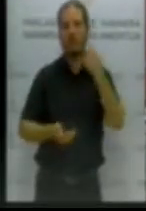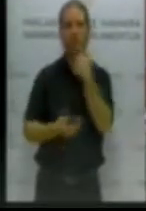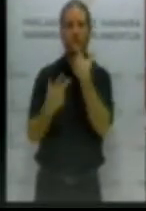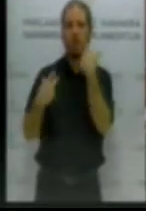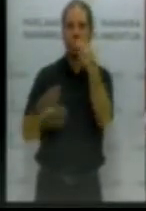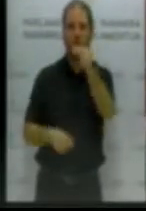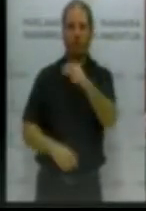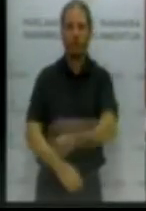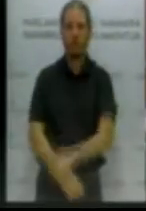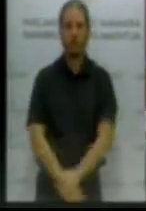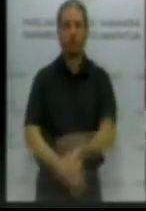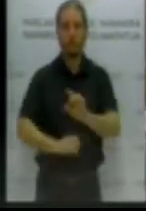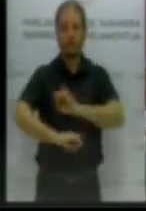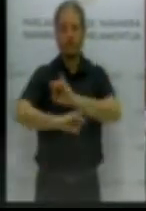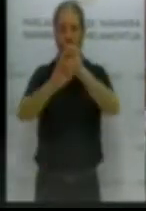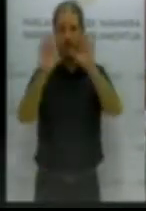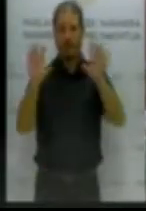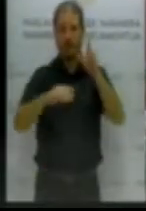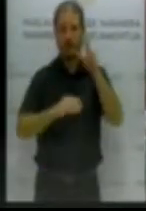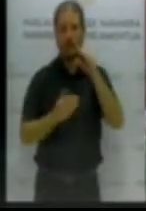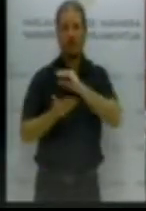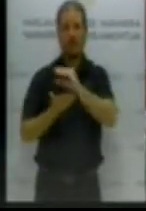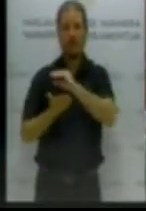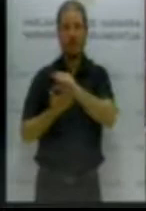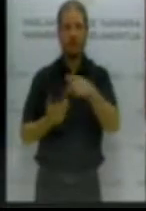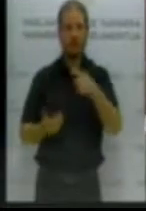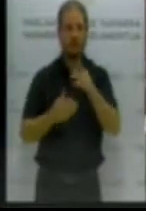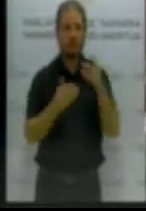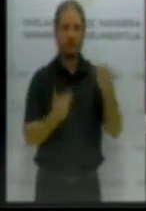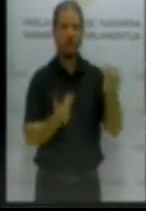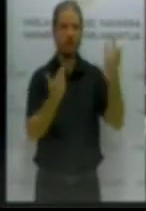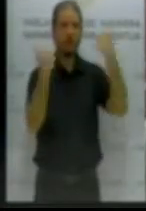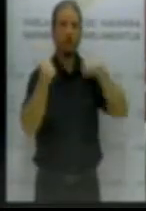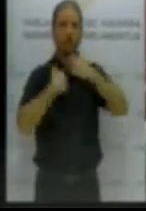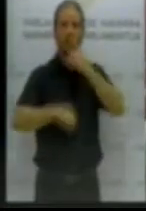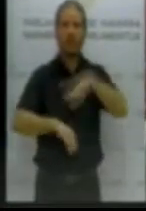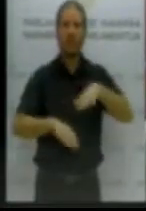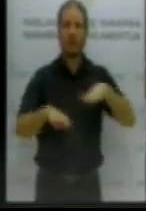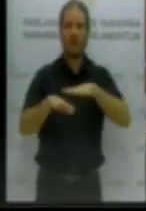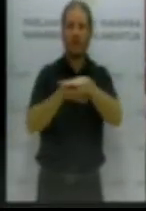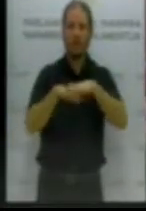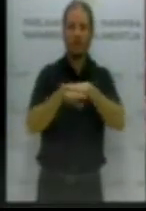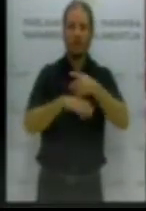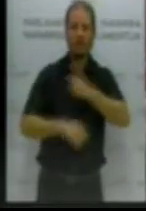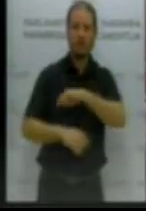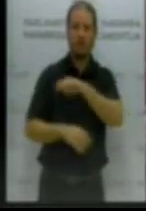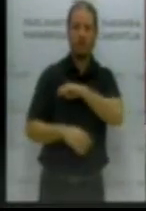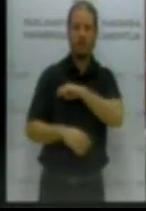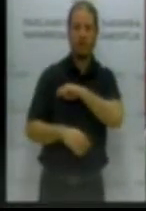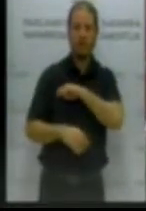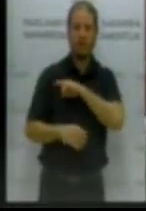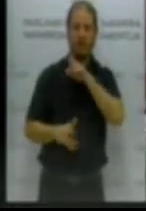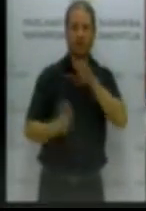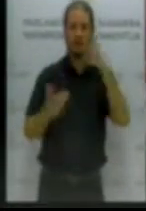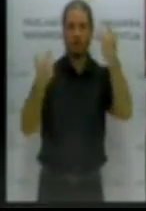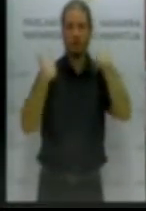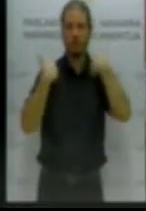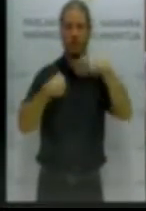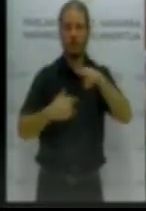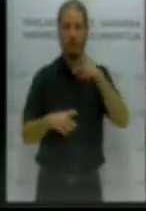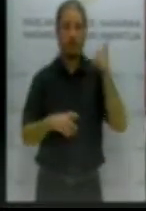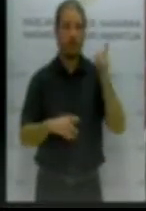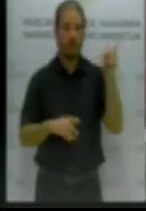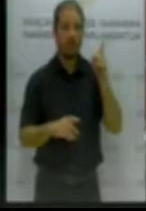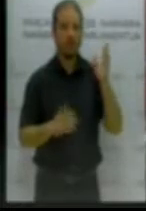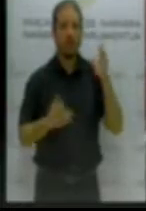Está claro que las pensiones son competencia exclusiva del Estado y por lo tanto es el Gobierno de España quien tiene que garantizar las pensiones públicas, quien